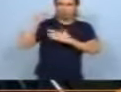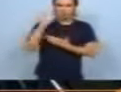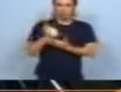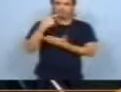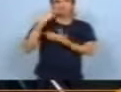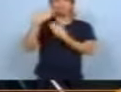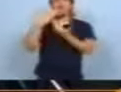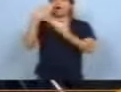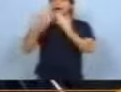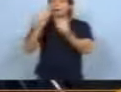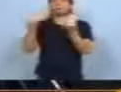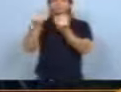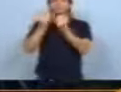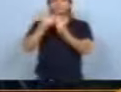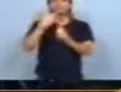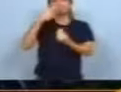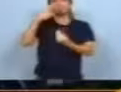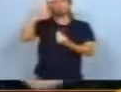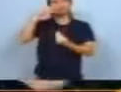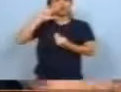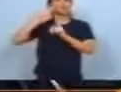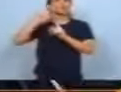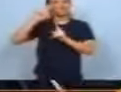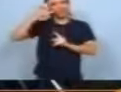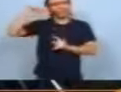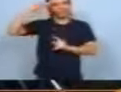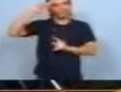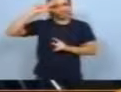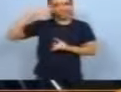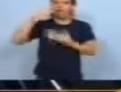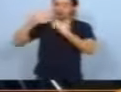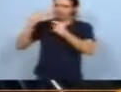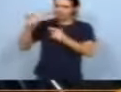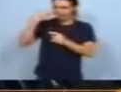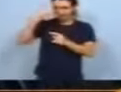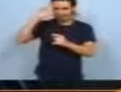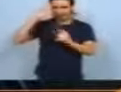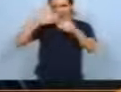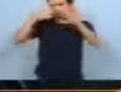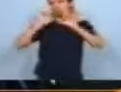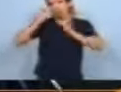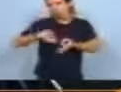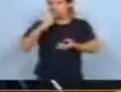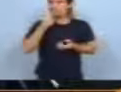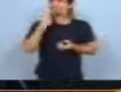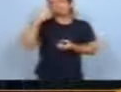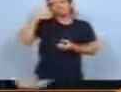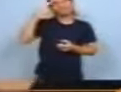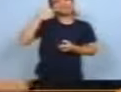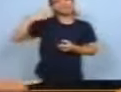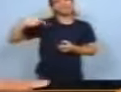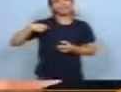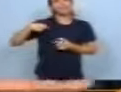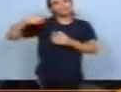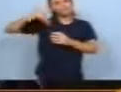Porque se ha hablado tanto de Shock Lender, y lo vamos a hacer con Ebe de Bonafini, por supuesto, que parecería que es el elemento absolutamente